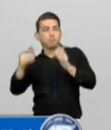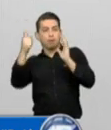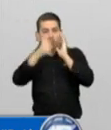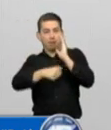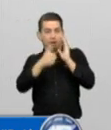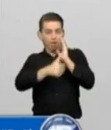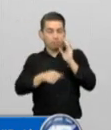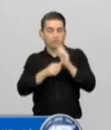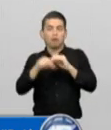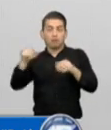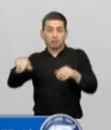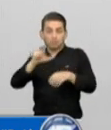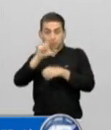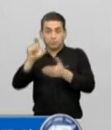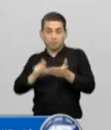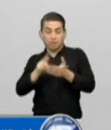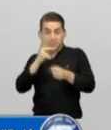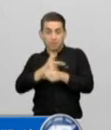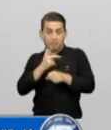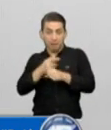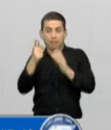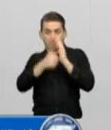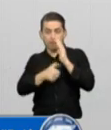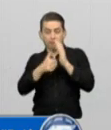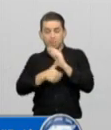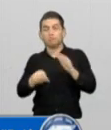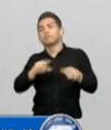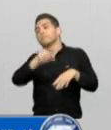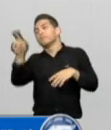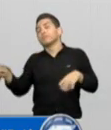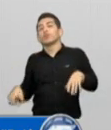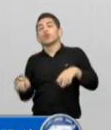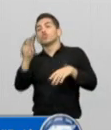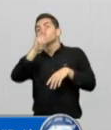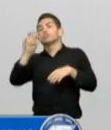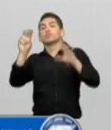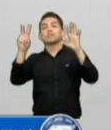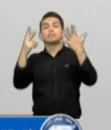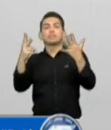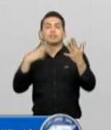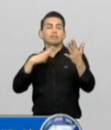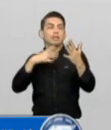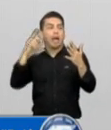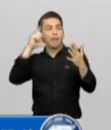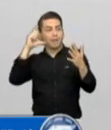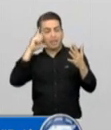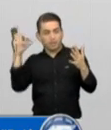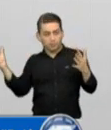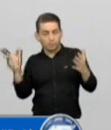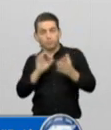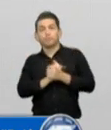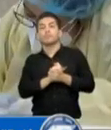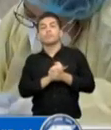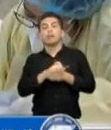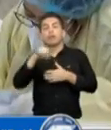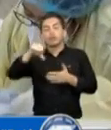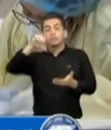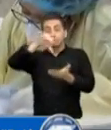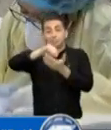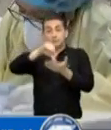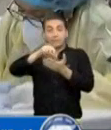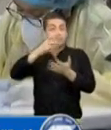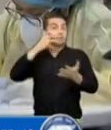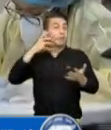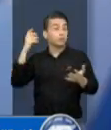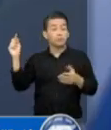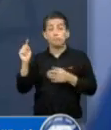la capital del país, y 217 en alerta amarilla. La cabecera municipal de San Marcos es el único municipio